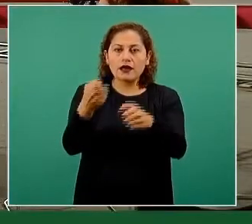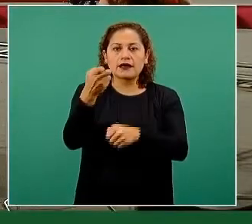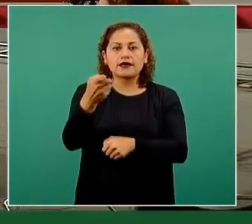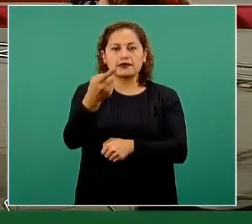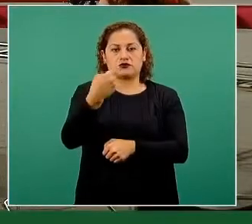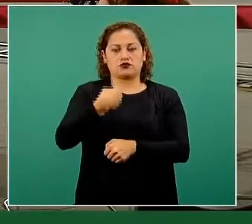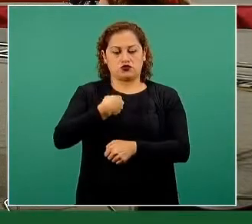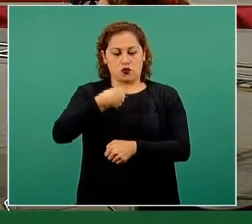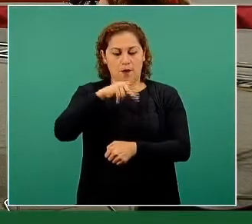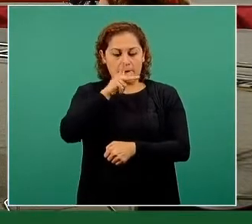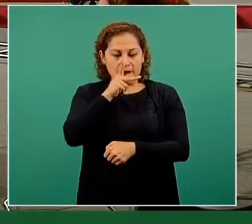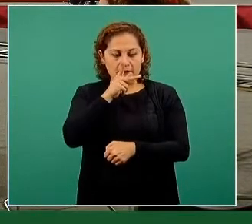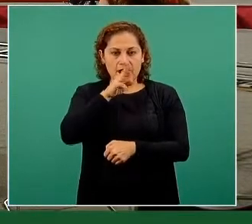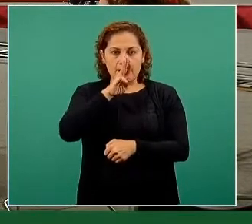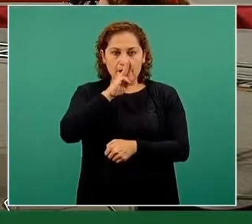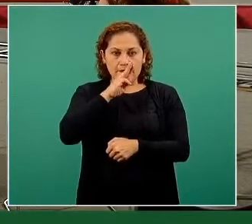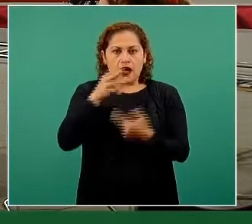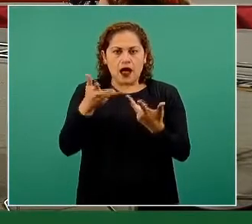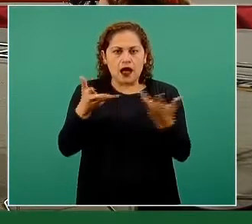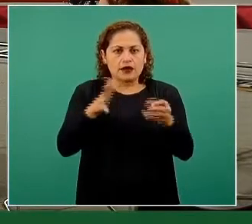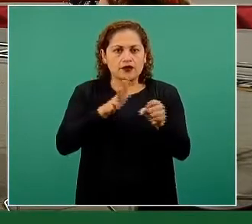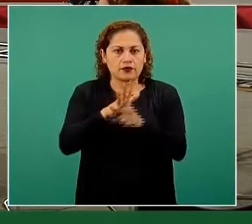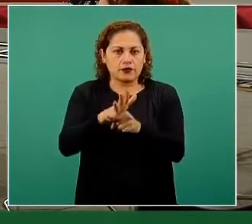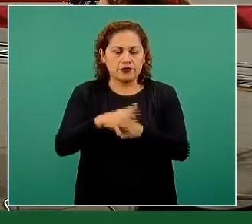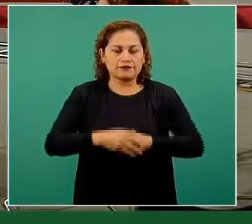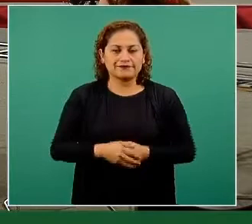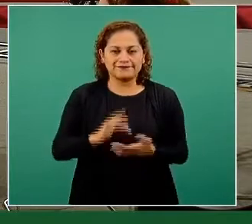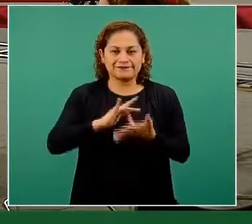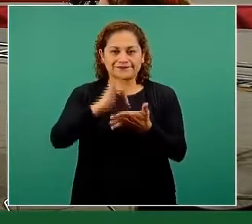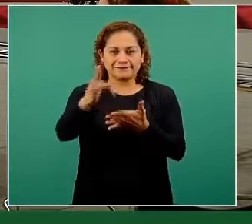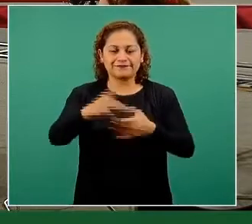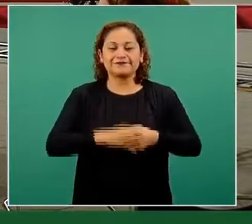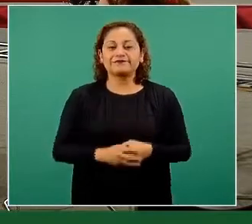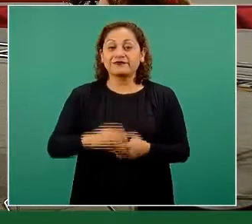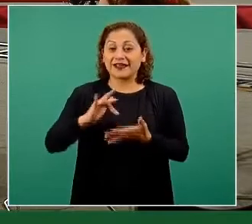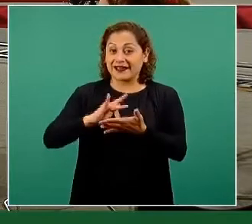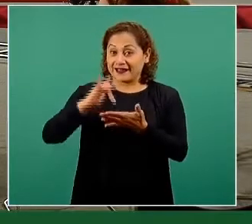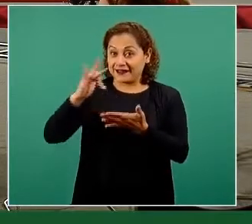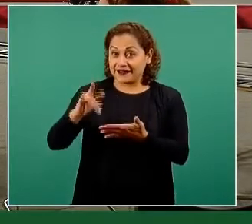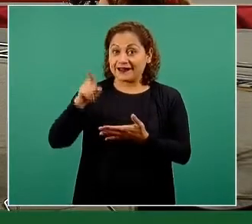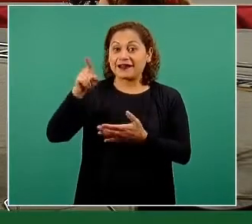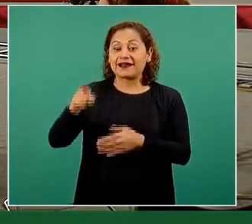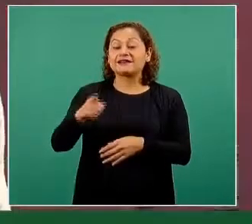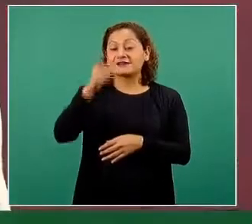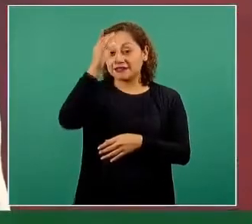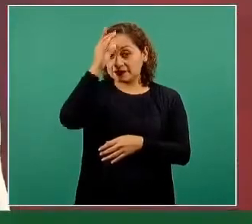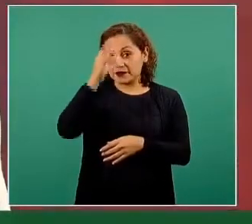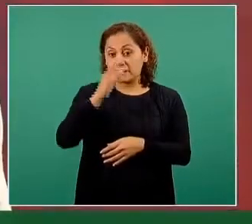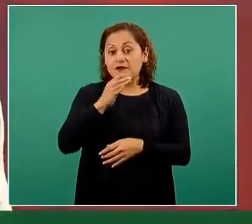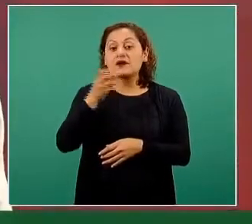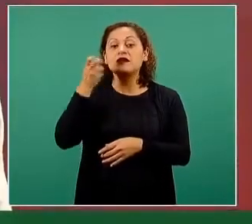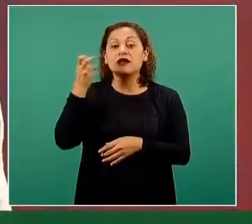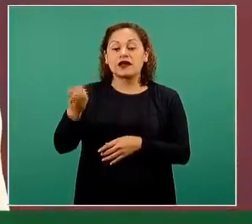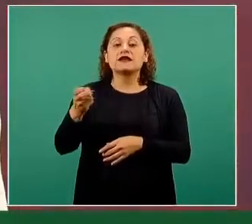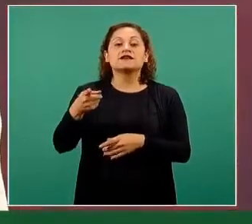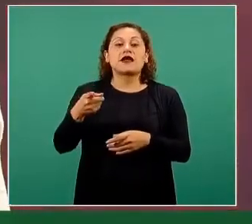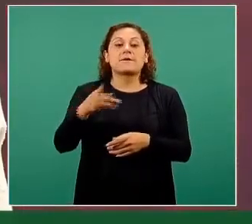en este caso? Gracias. Muchas gracias, Imelda Luna de Coahuila, madre de familia de adolescentes.